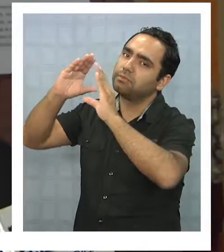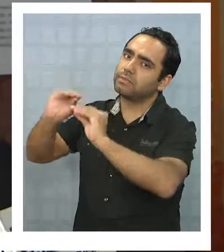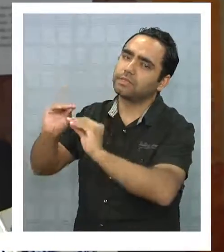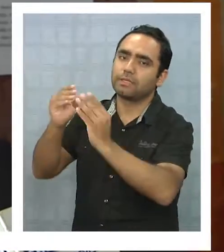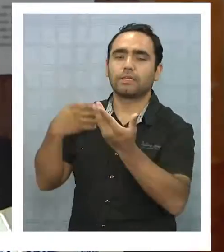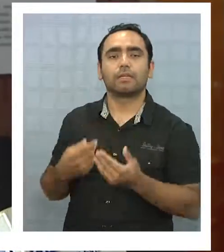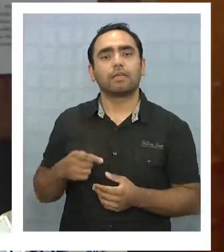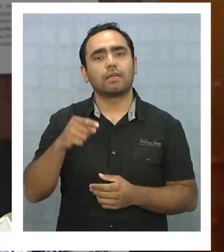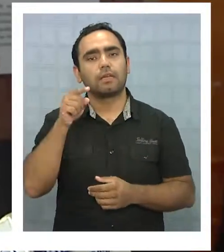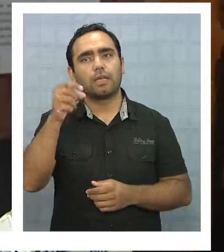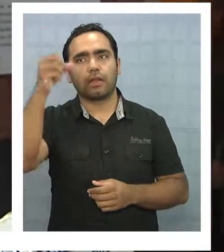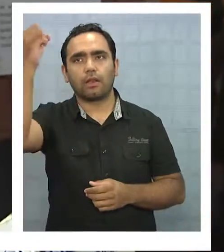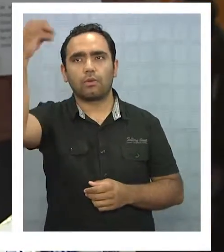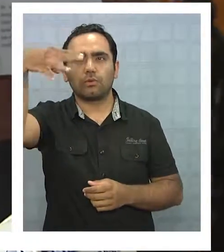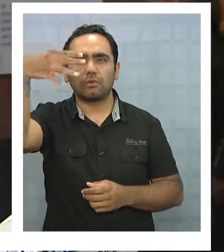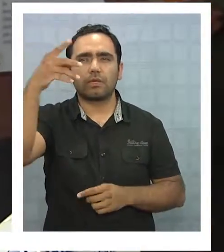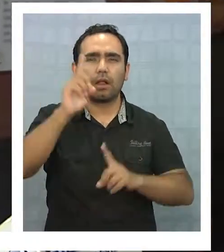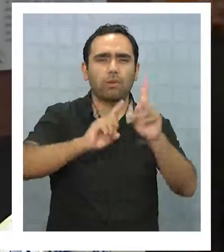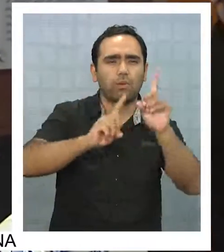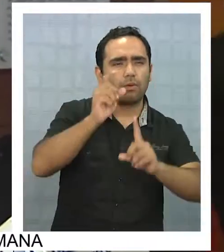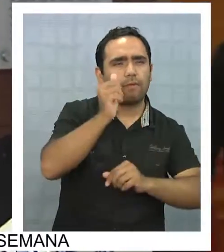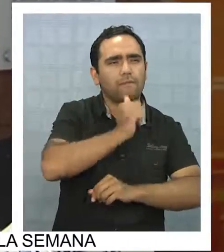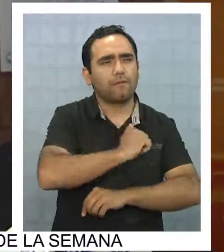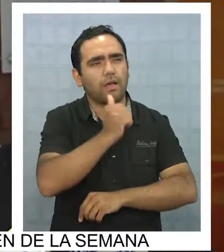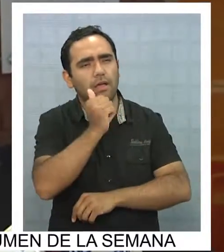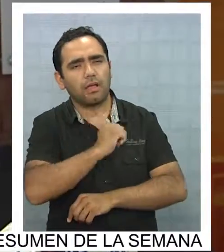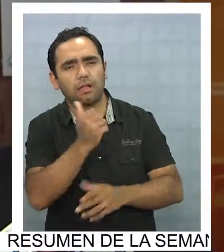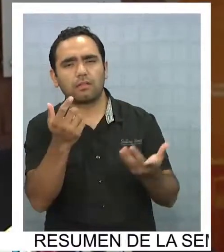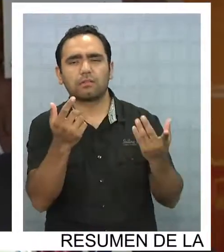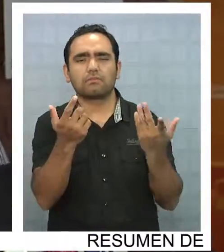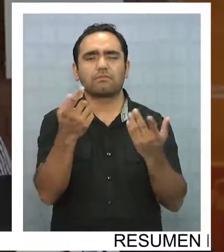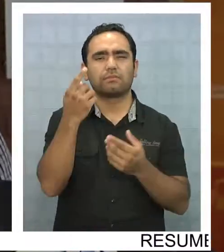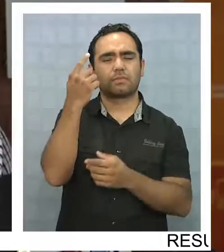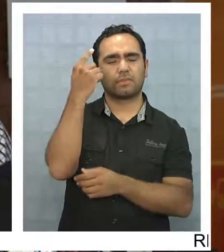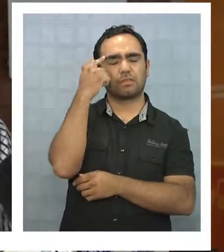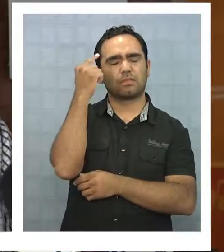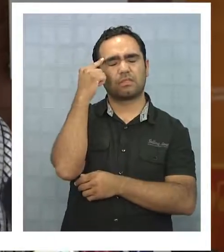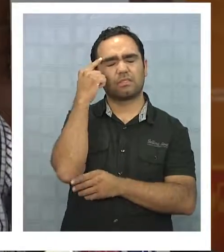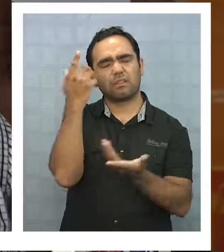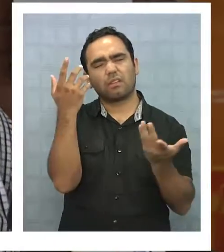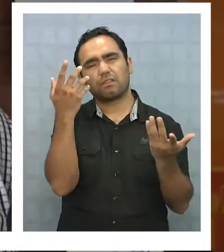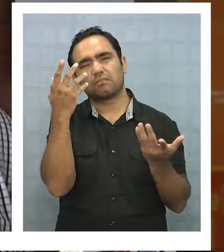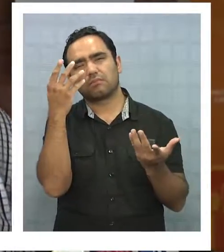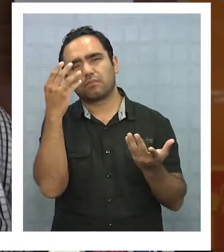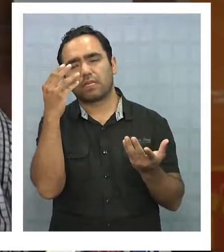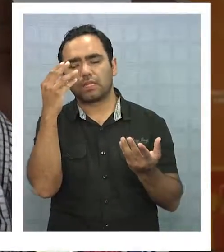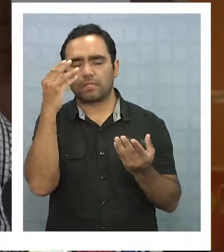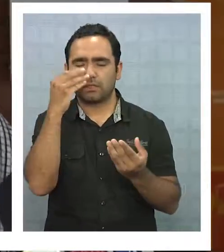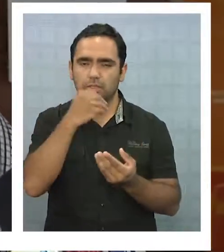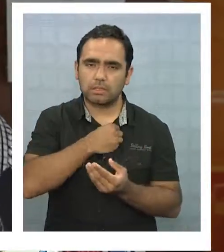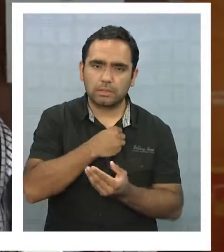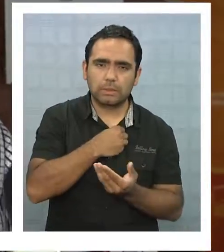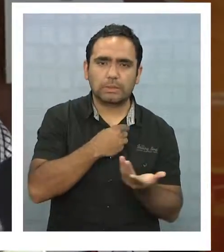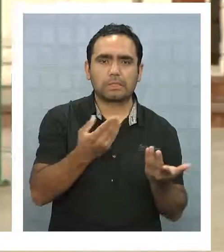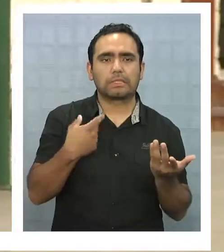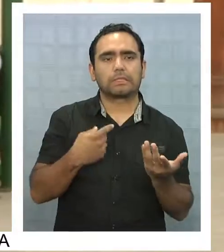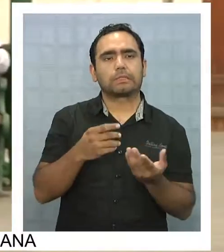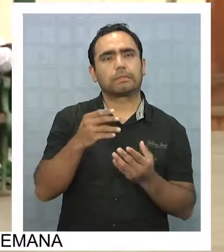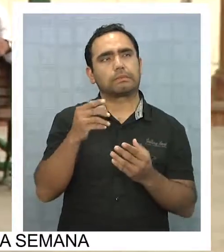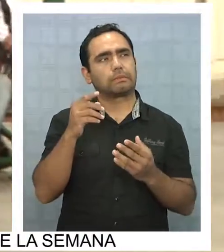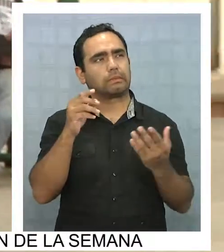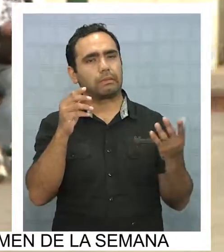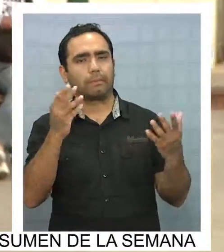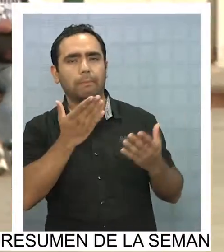a que esta falta de luz es la que genera en muchas personas cuadros depresivos o estados anímicos más bajos. Y eso se asocia más que nada al invierno.